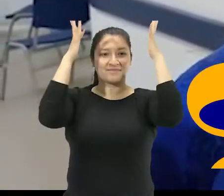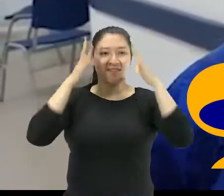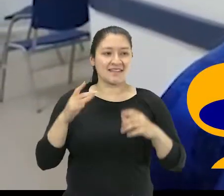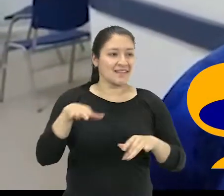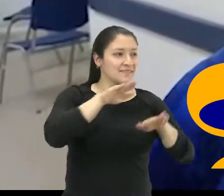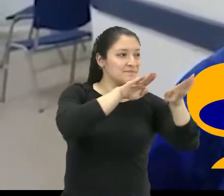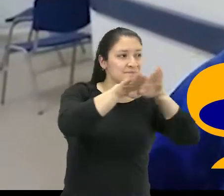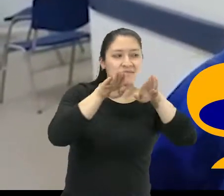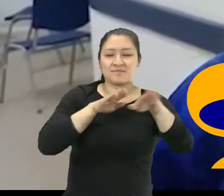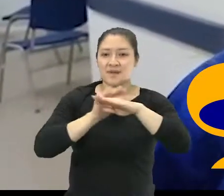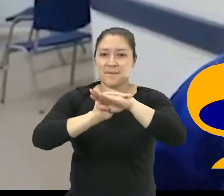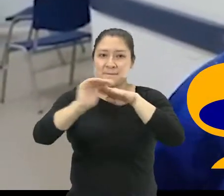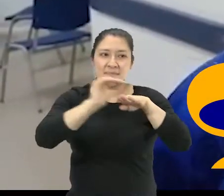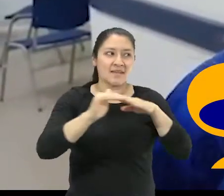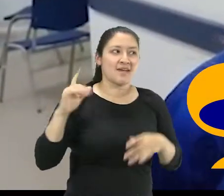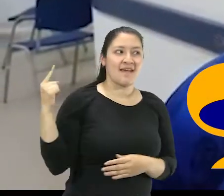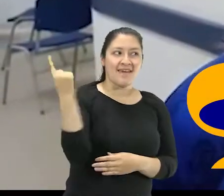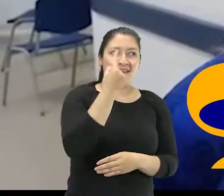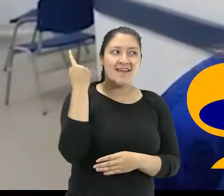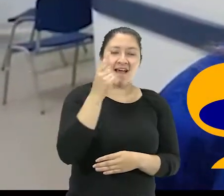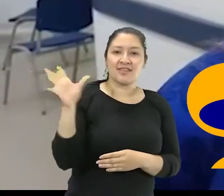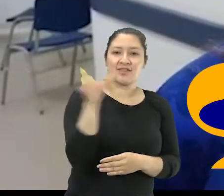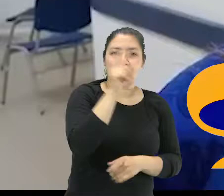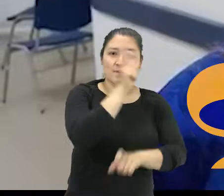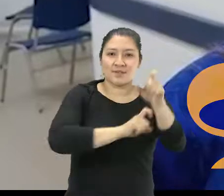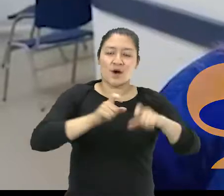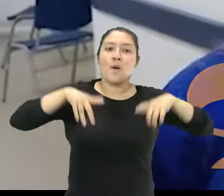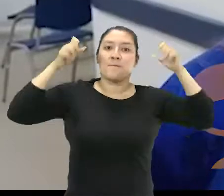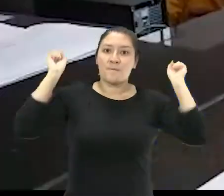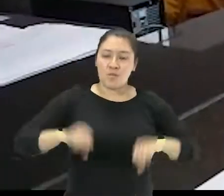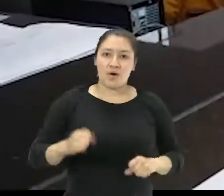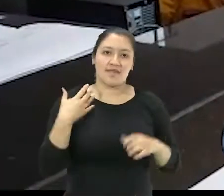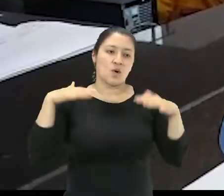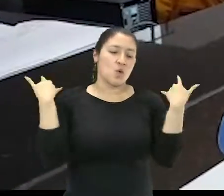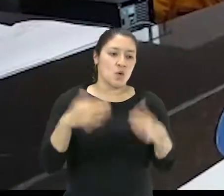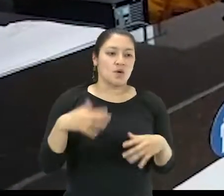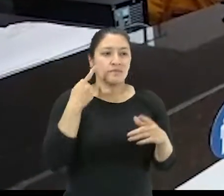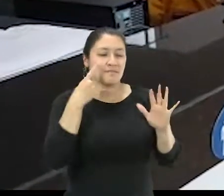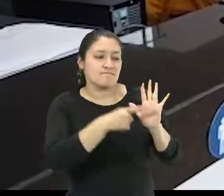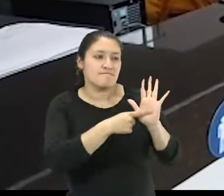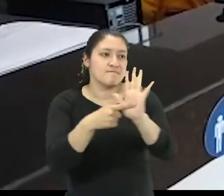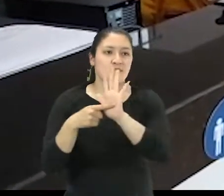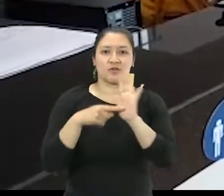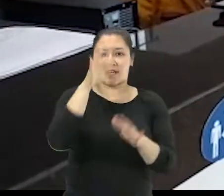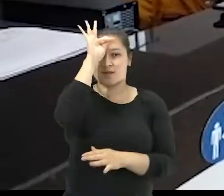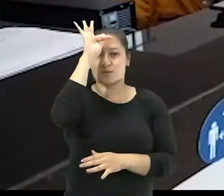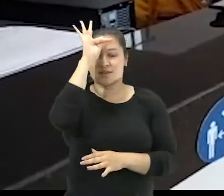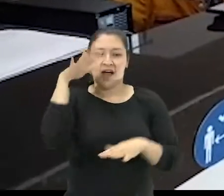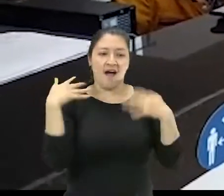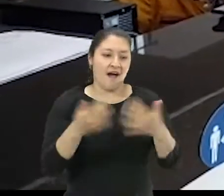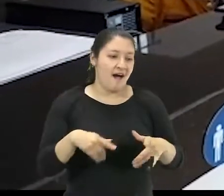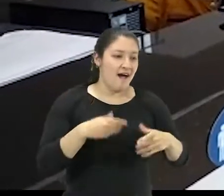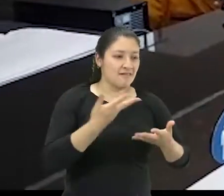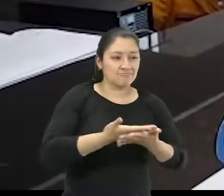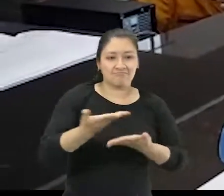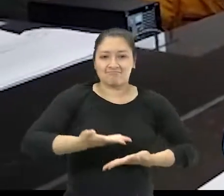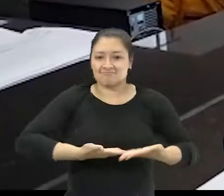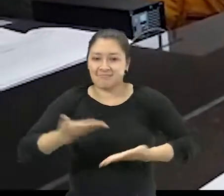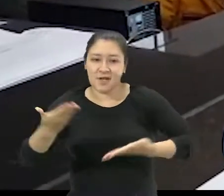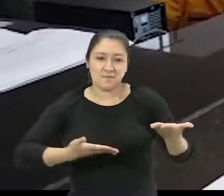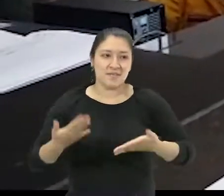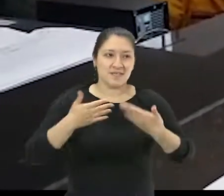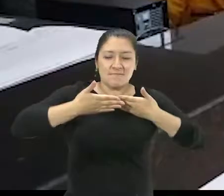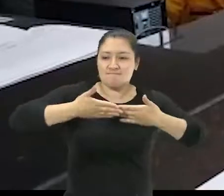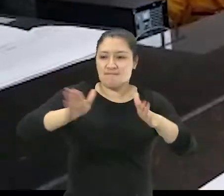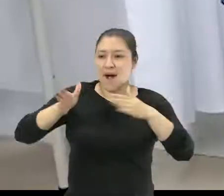y con toda la población en general para que miren realmente son unas alusiones muy bonitas muy amplias que se les da a la